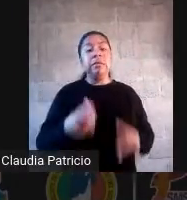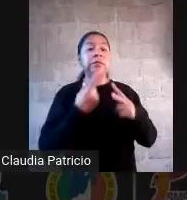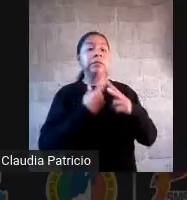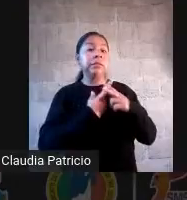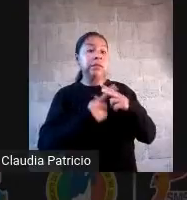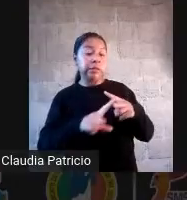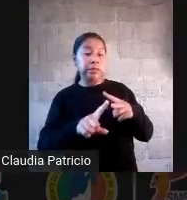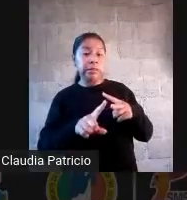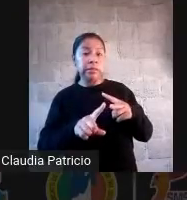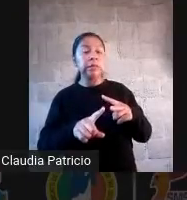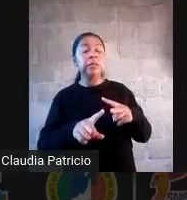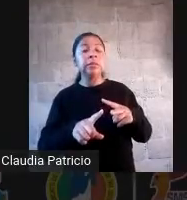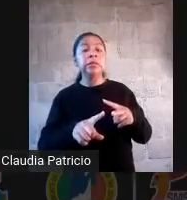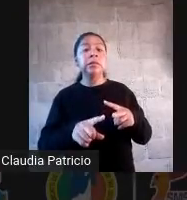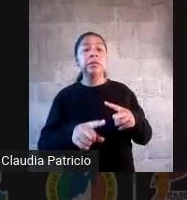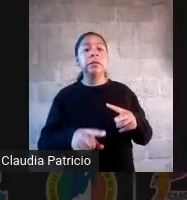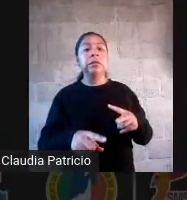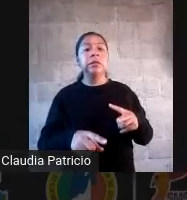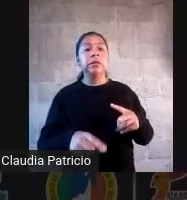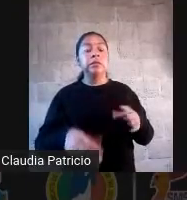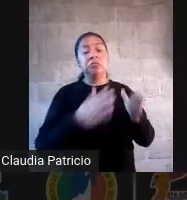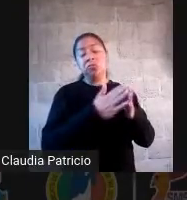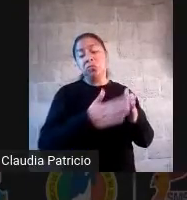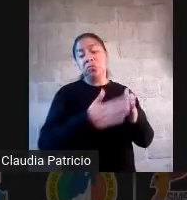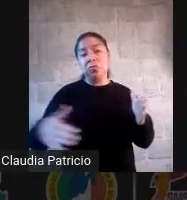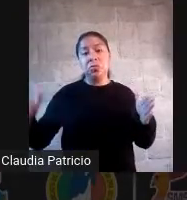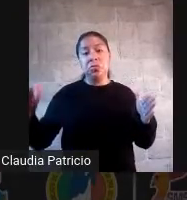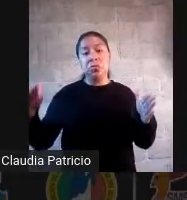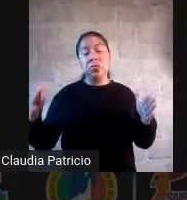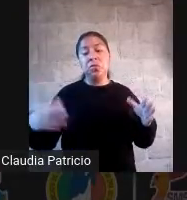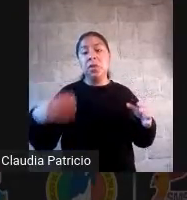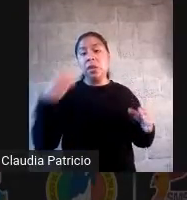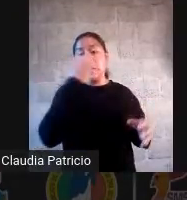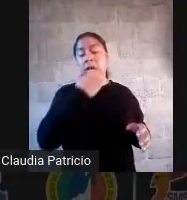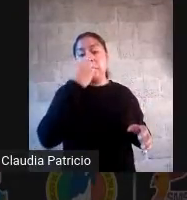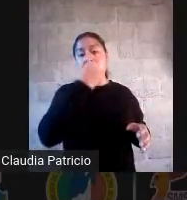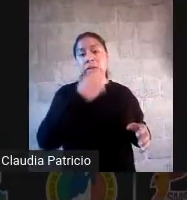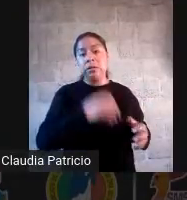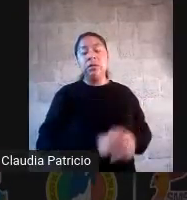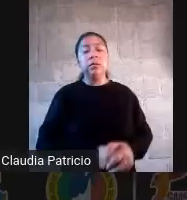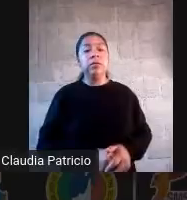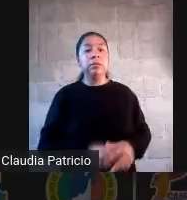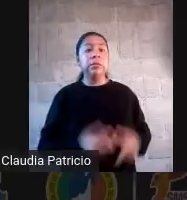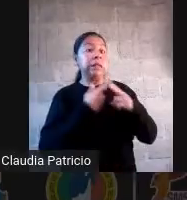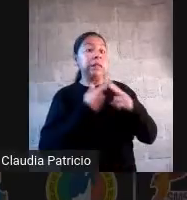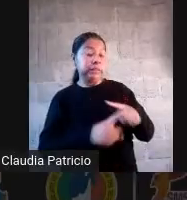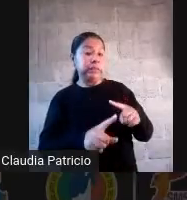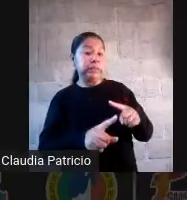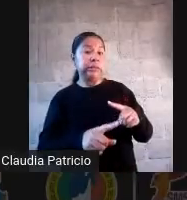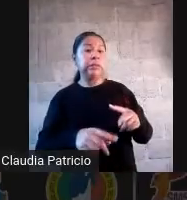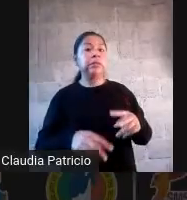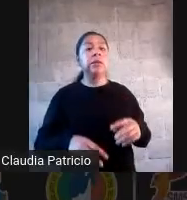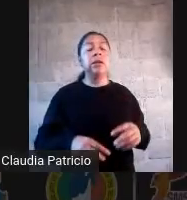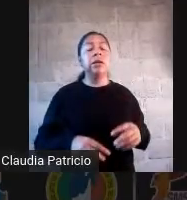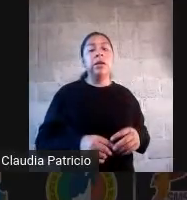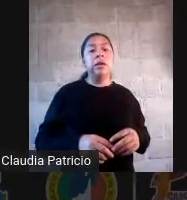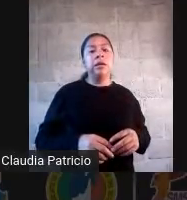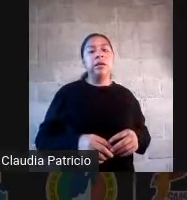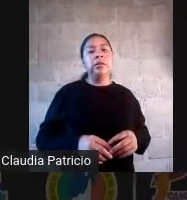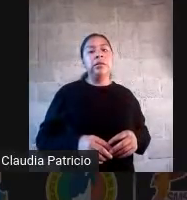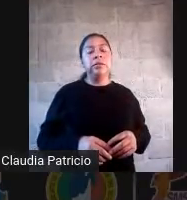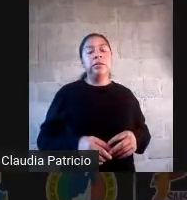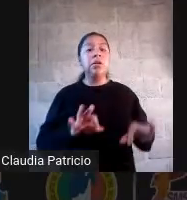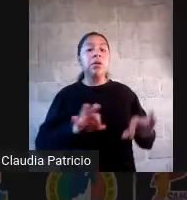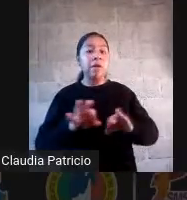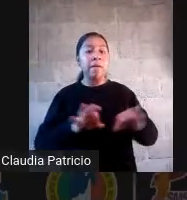las escuelas se aplique el instrumento llamado CISAT, que es un sistema de alertas temprana. Quiere